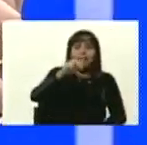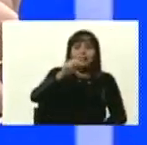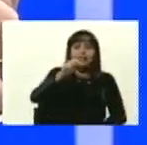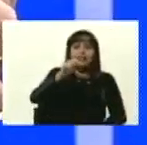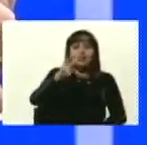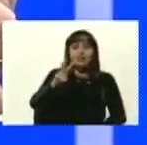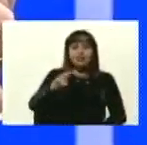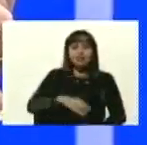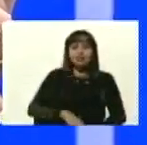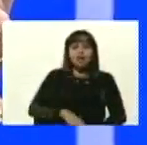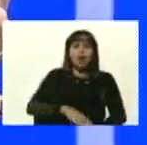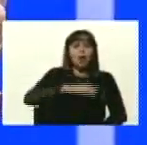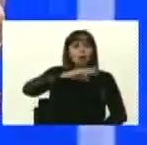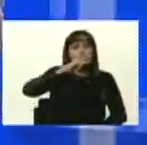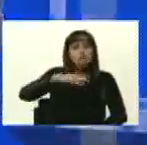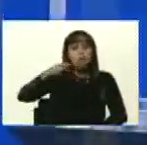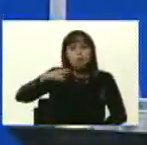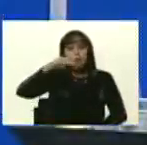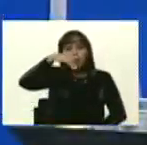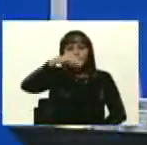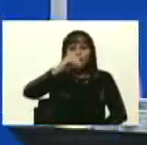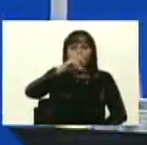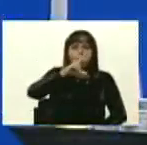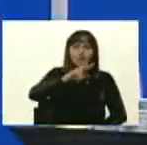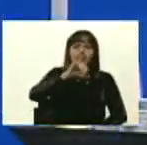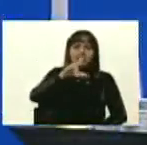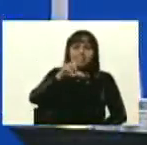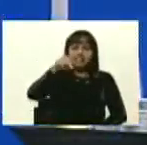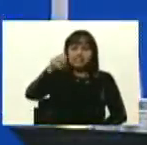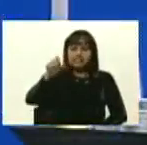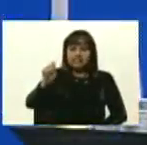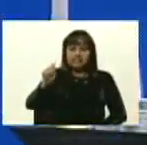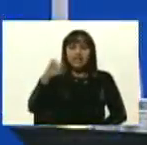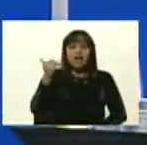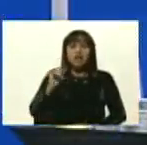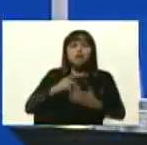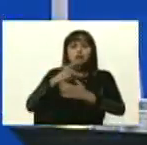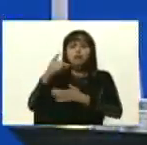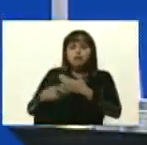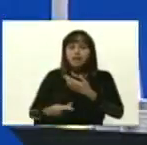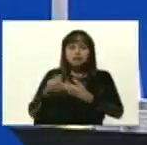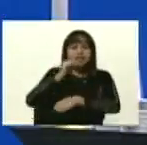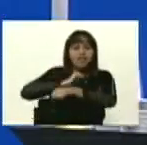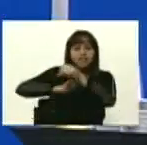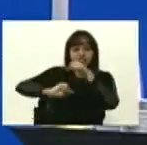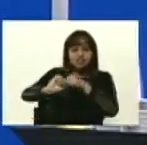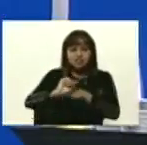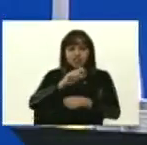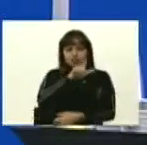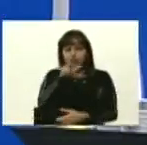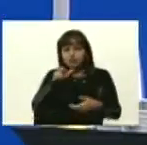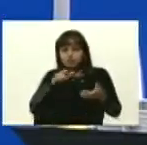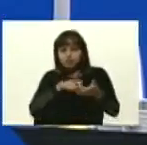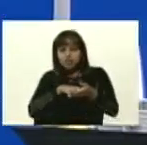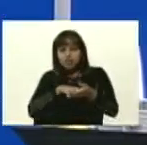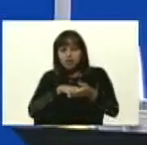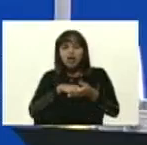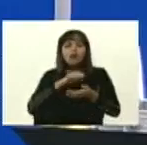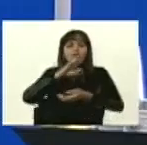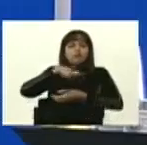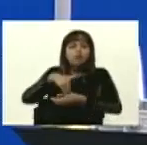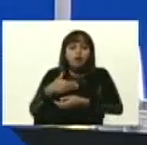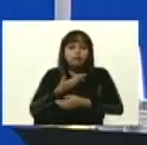servicios y ampliarlos. Tenemos un plan de ofensiva total para llevar